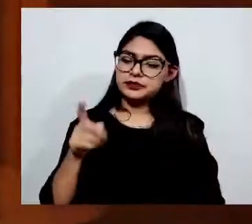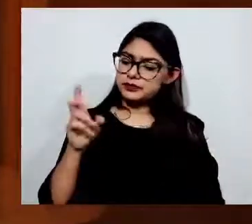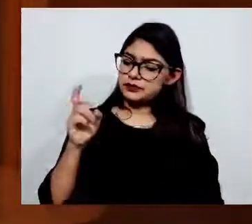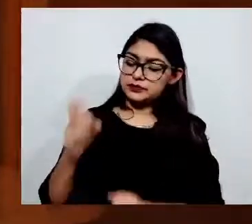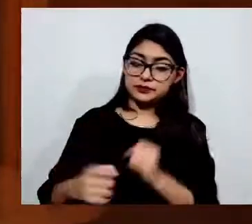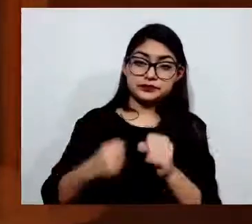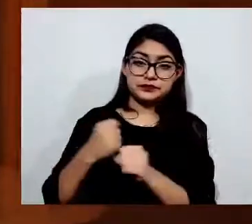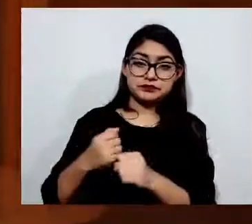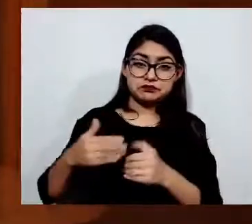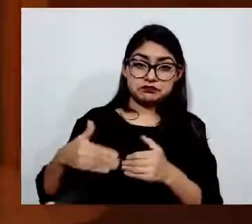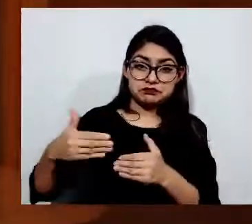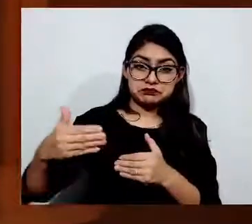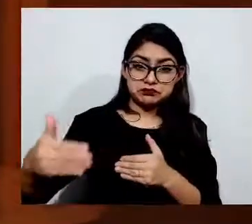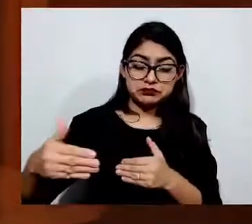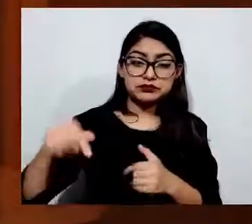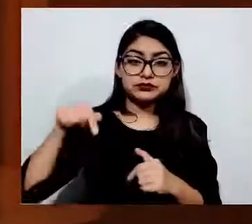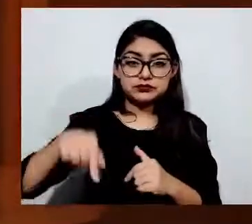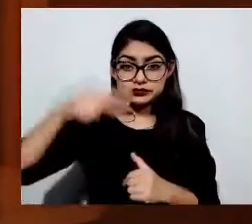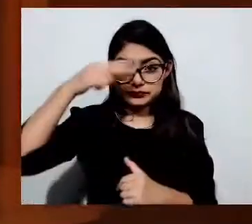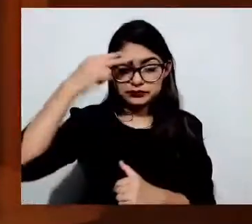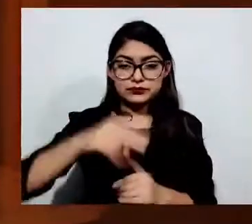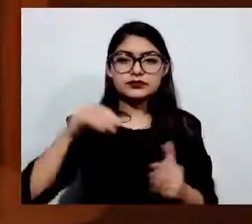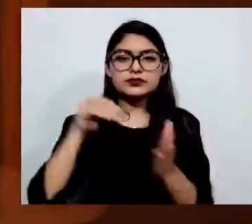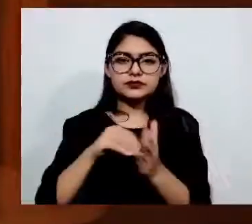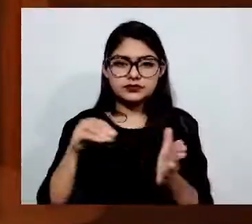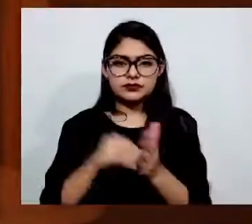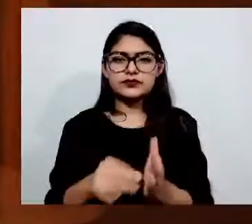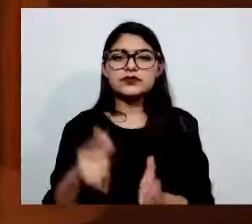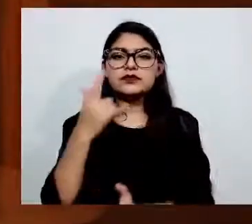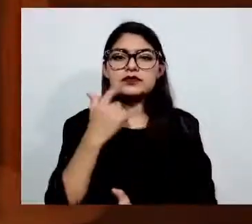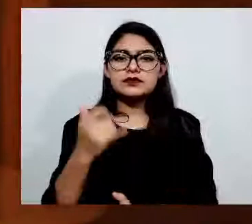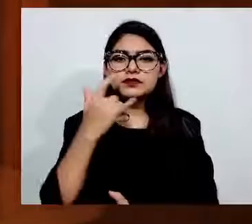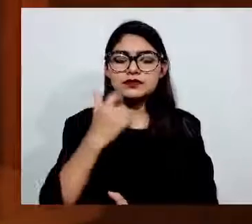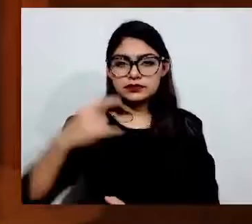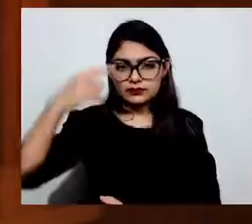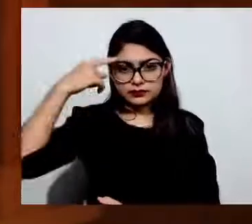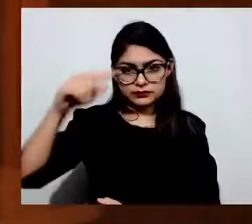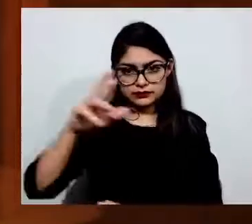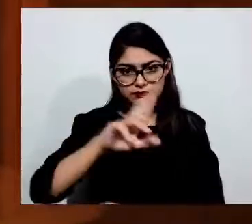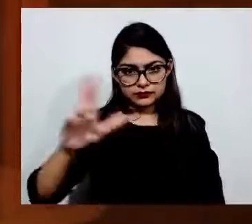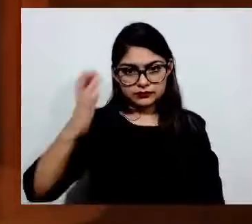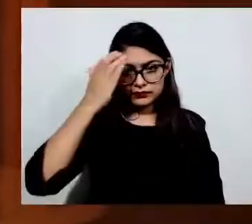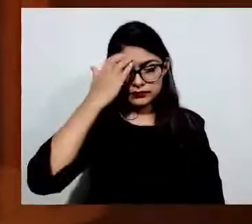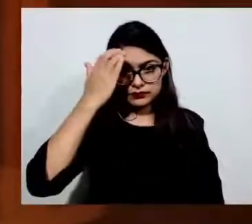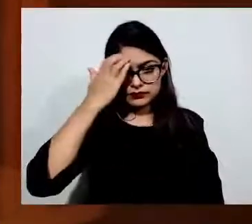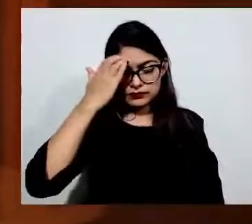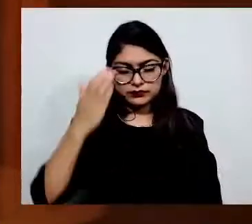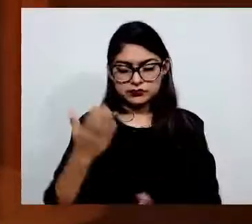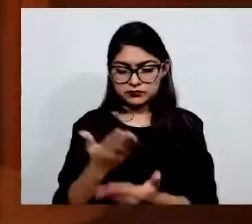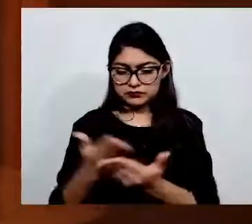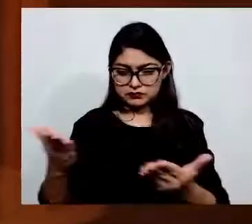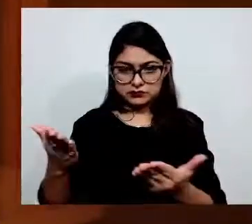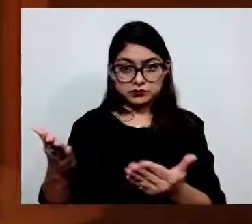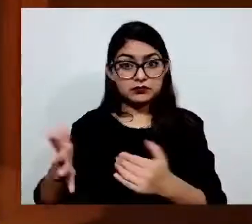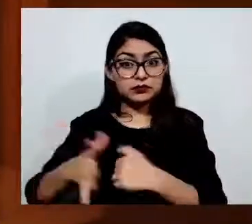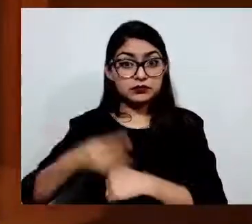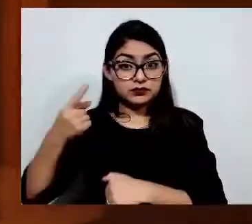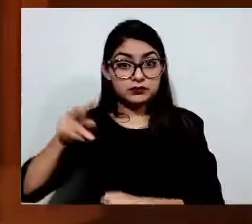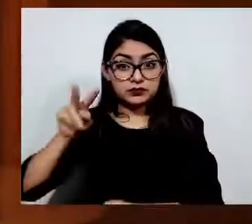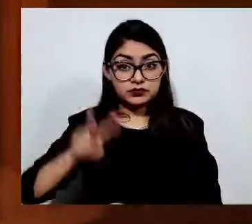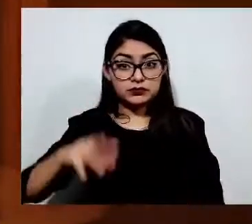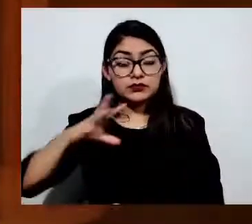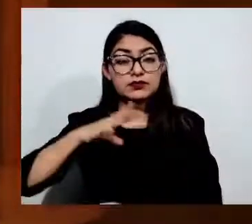esfuerzos por su reconocimiento, pues si bien contamos con una serie de regulaciones en la materia,